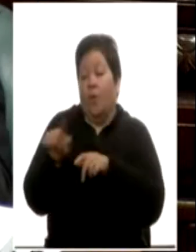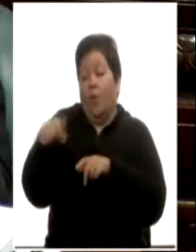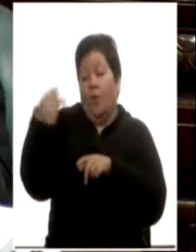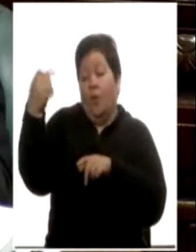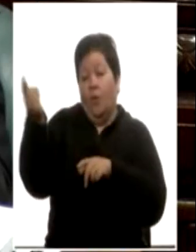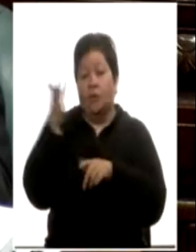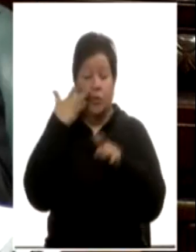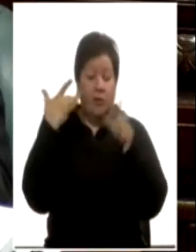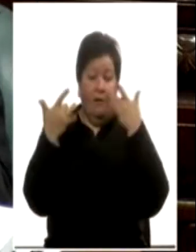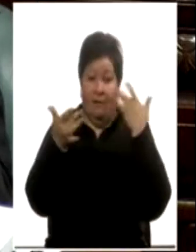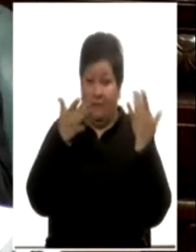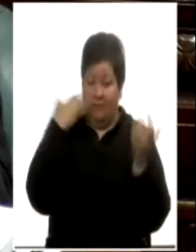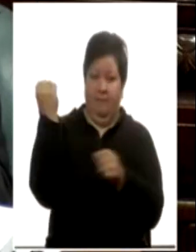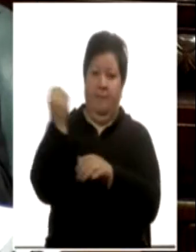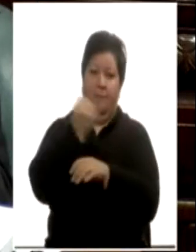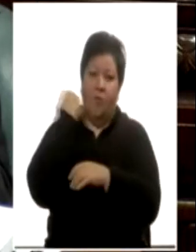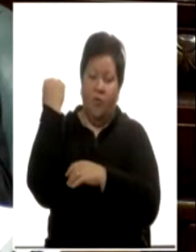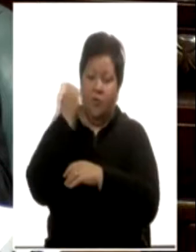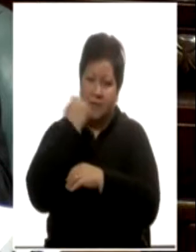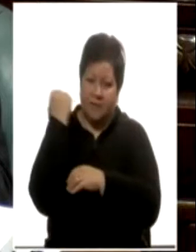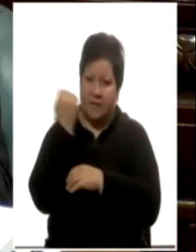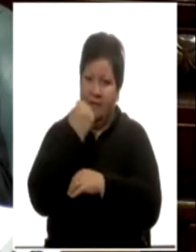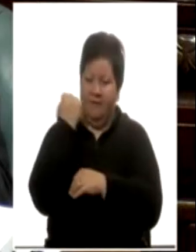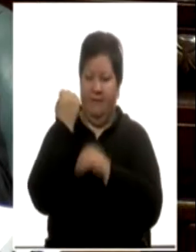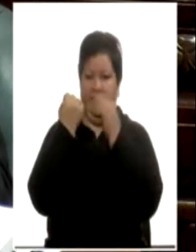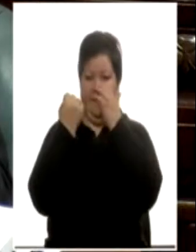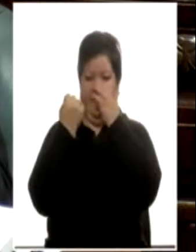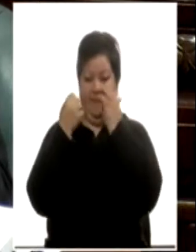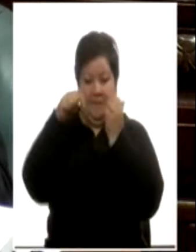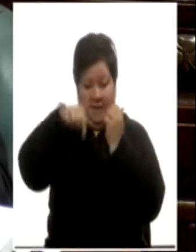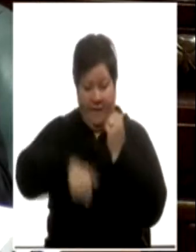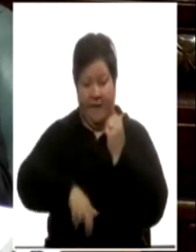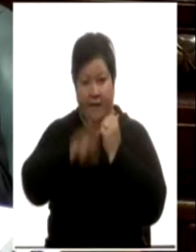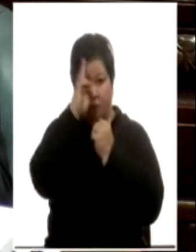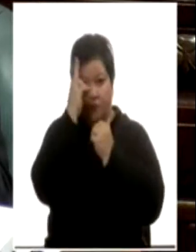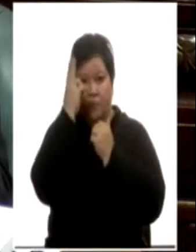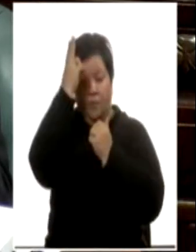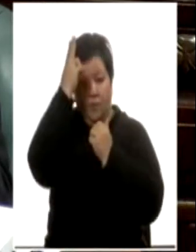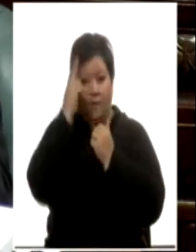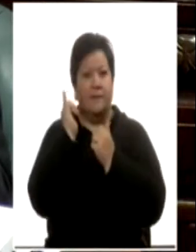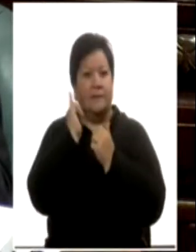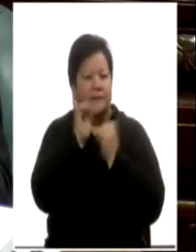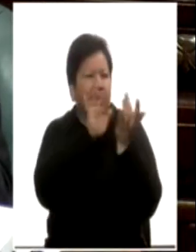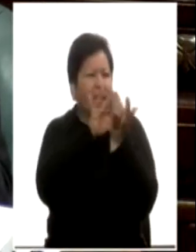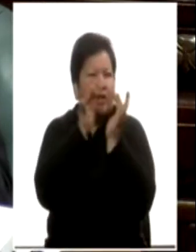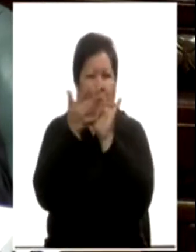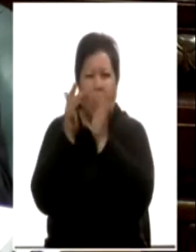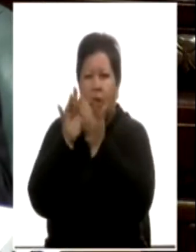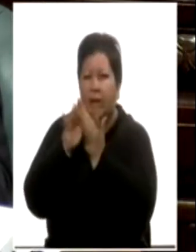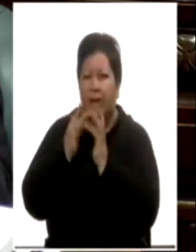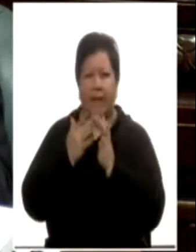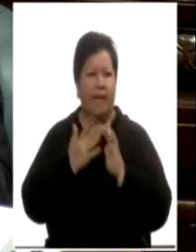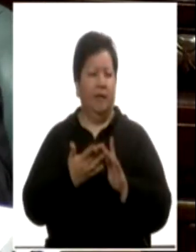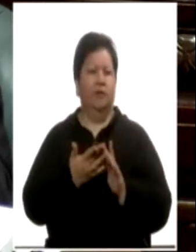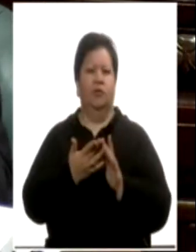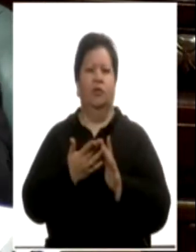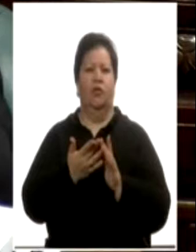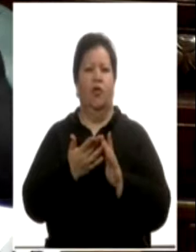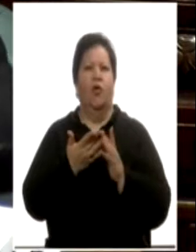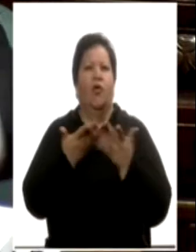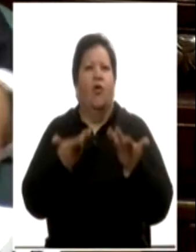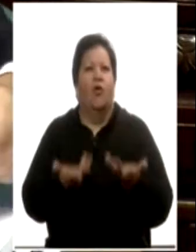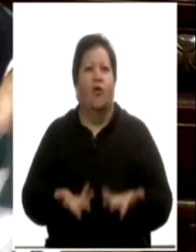grandes y recordados creadores compatriotas que se formaron en contacto con las grandes corrientes